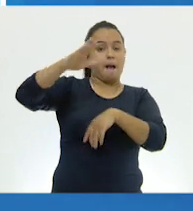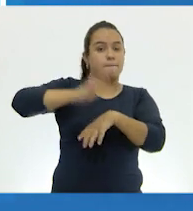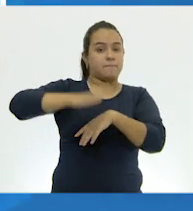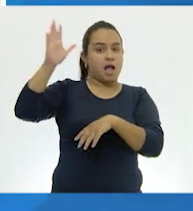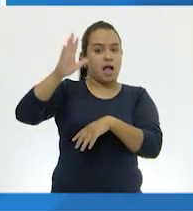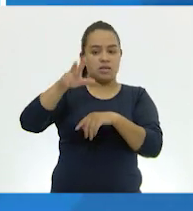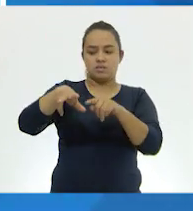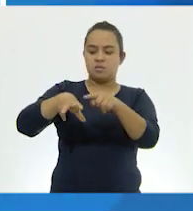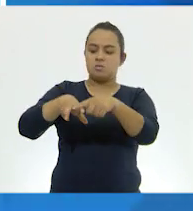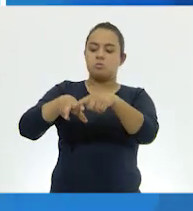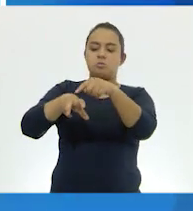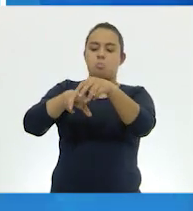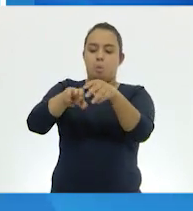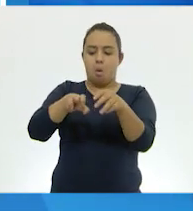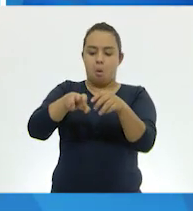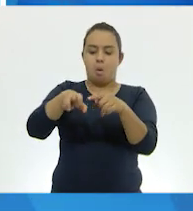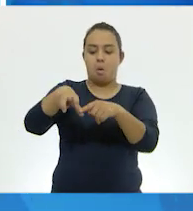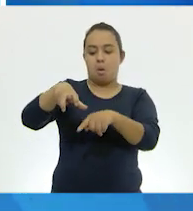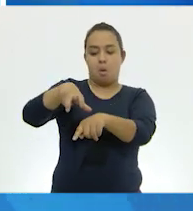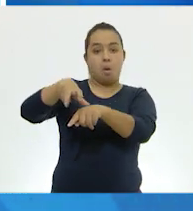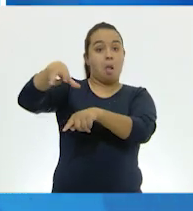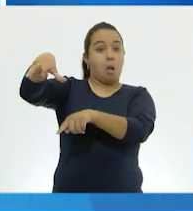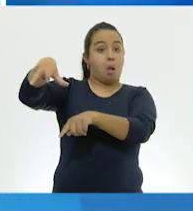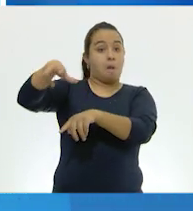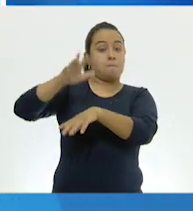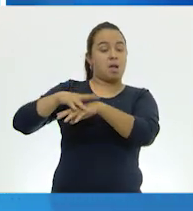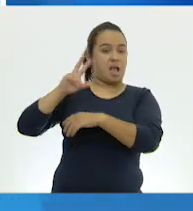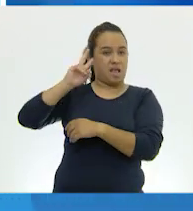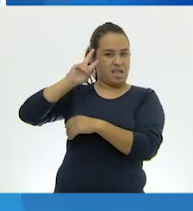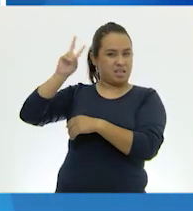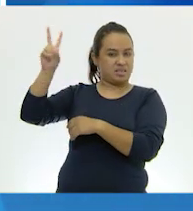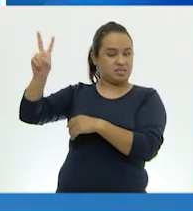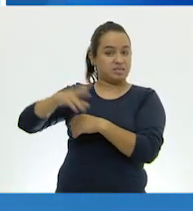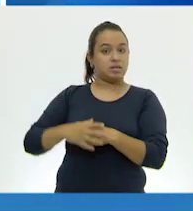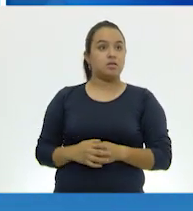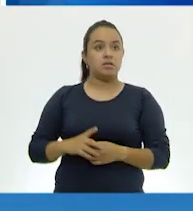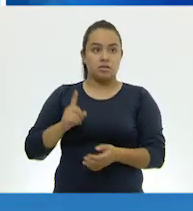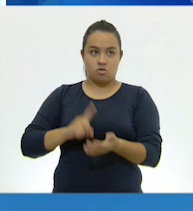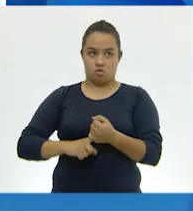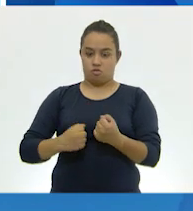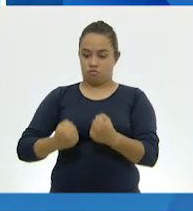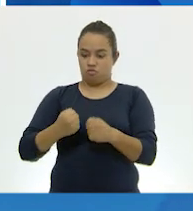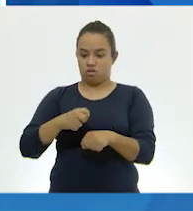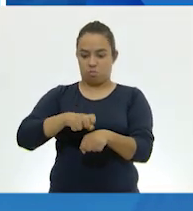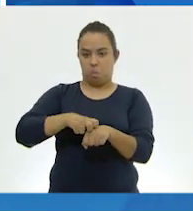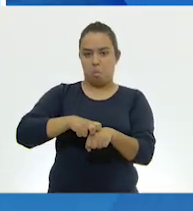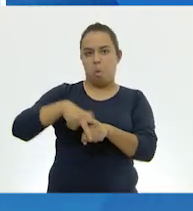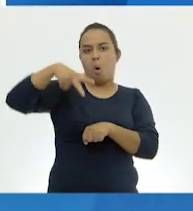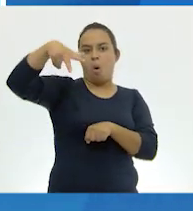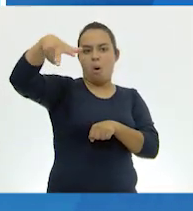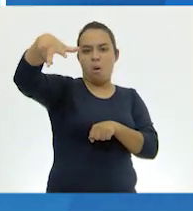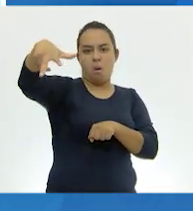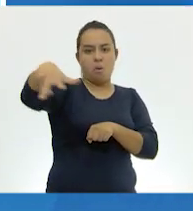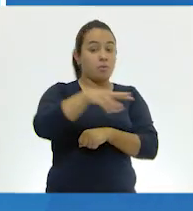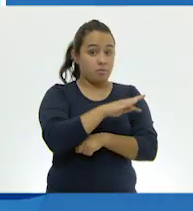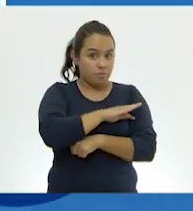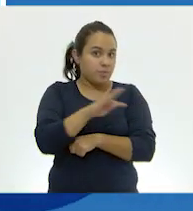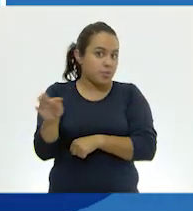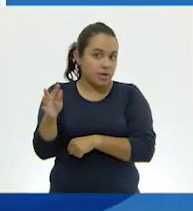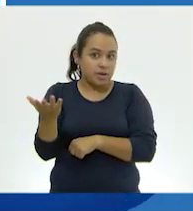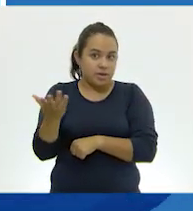delanteras. Exactamente. Y están muy fuertes para poder saltar alto, ¿cierto?